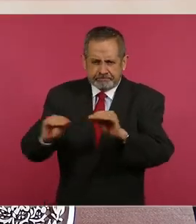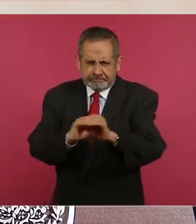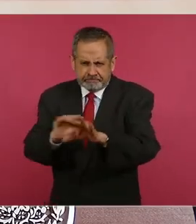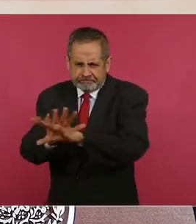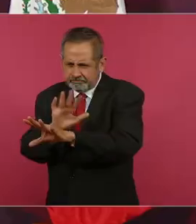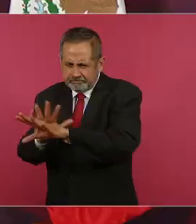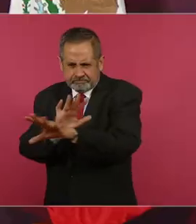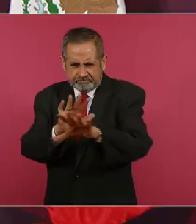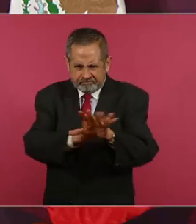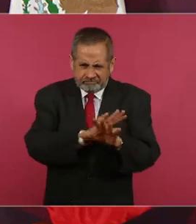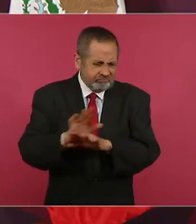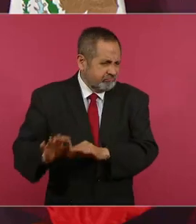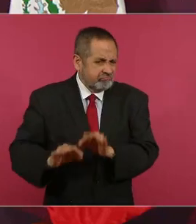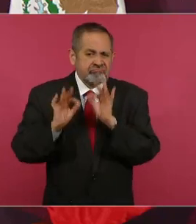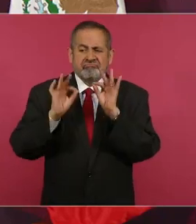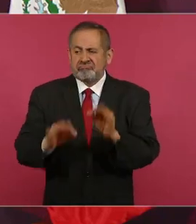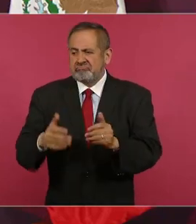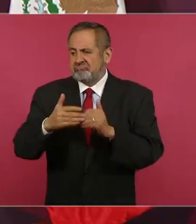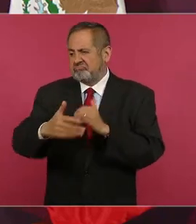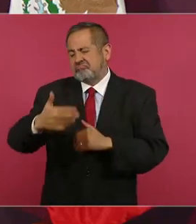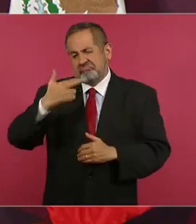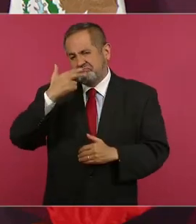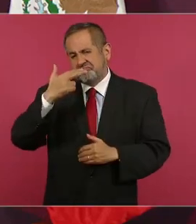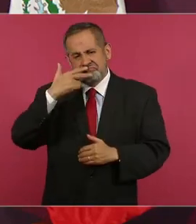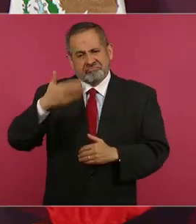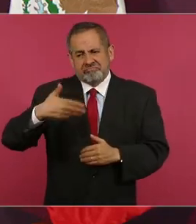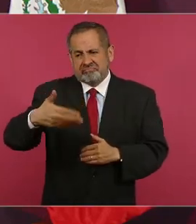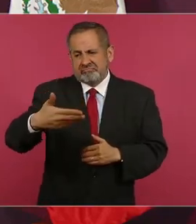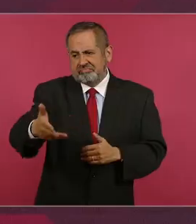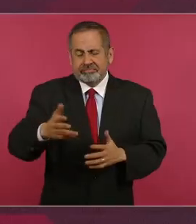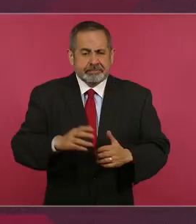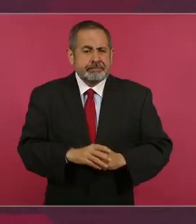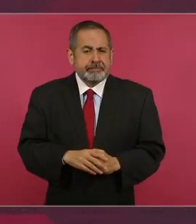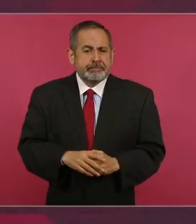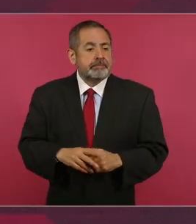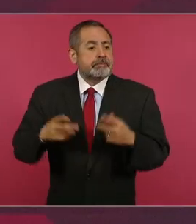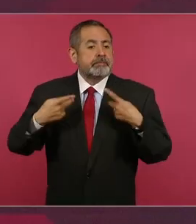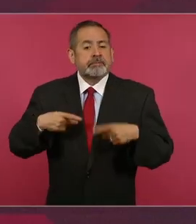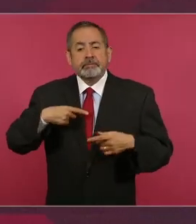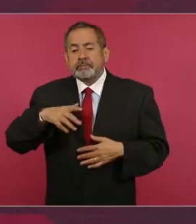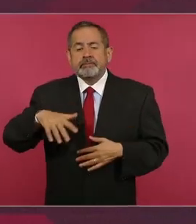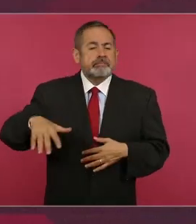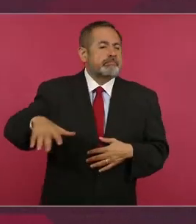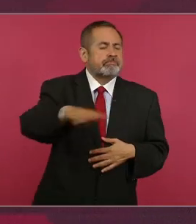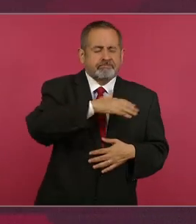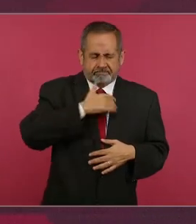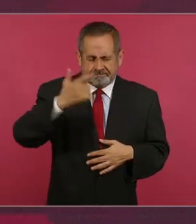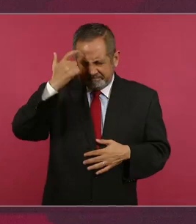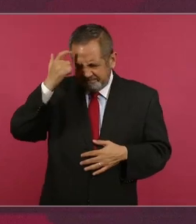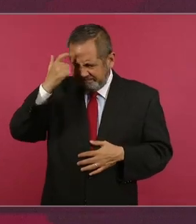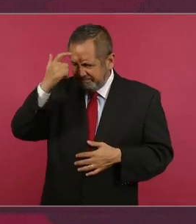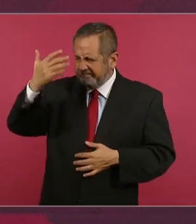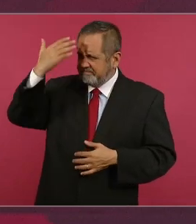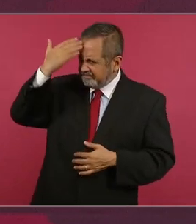ya la gente está muy consciente.